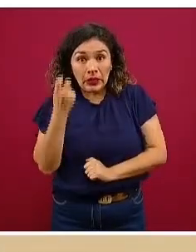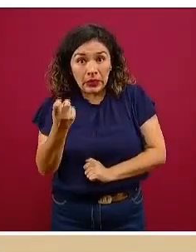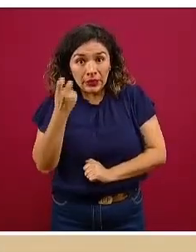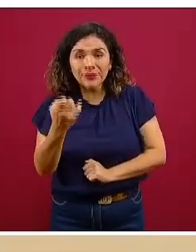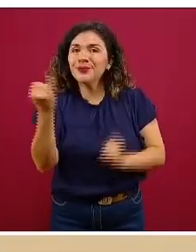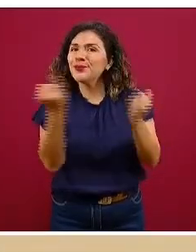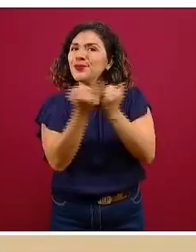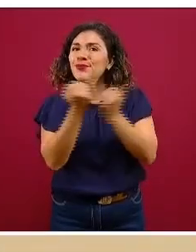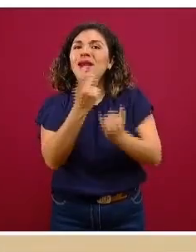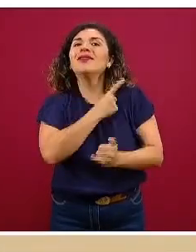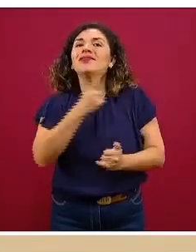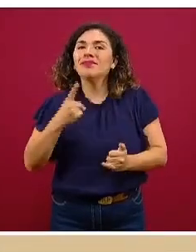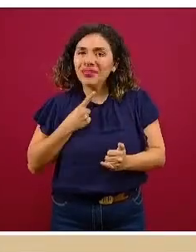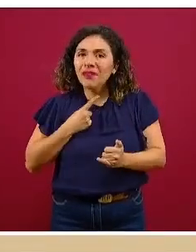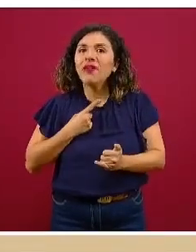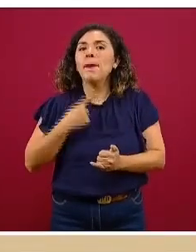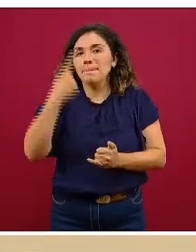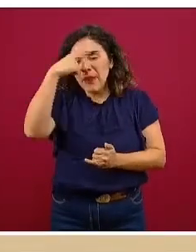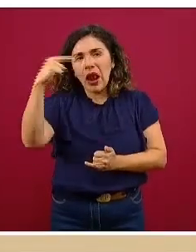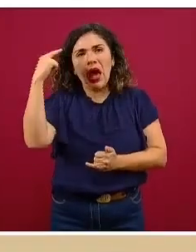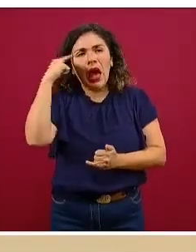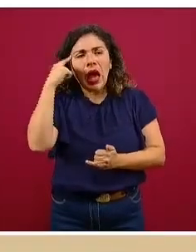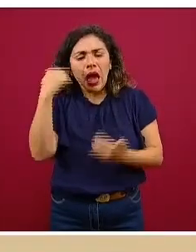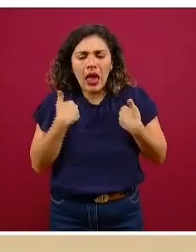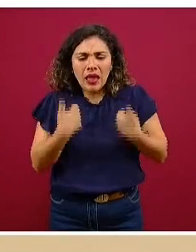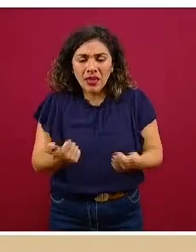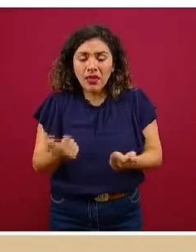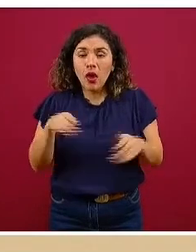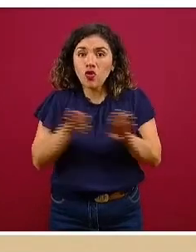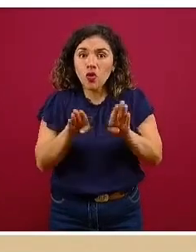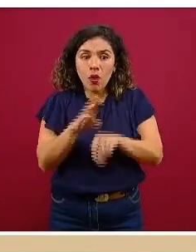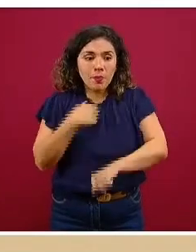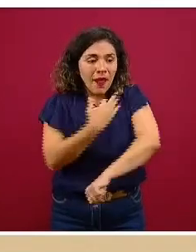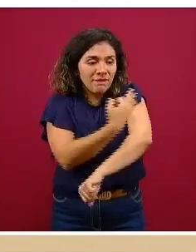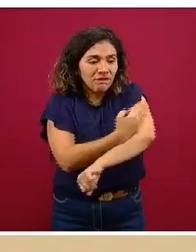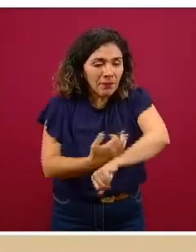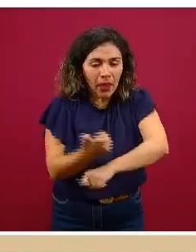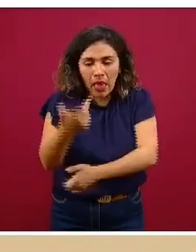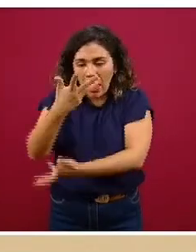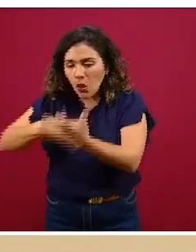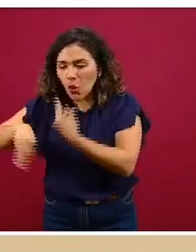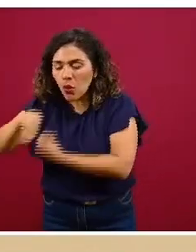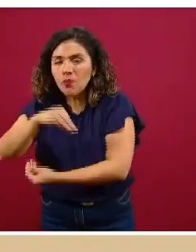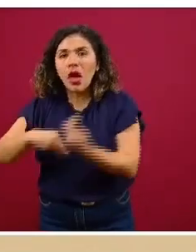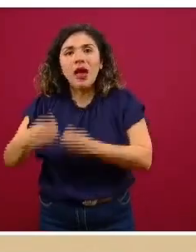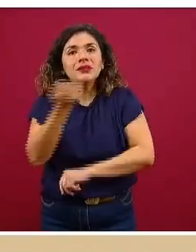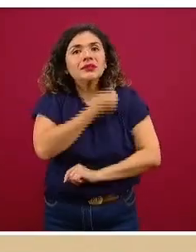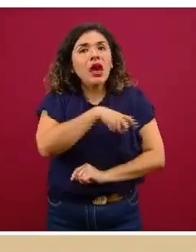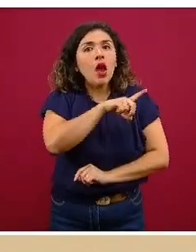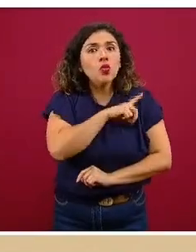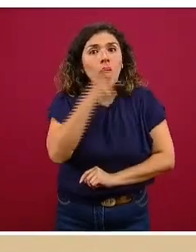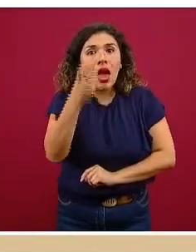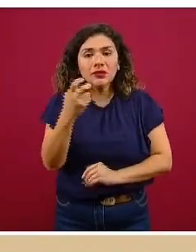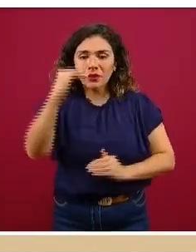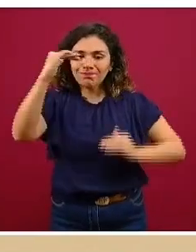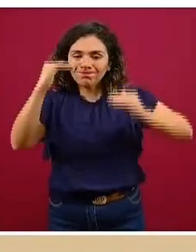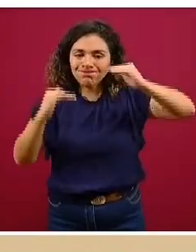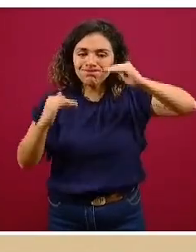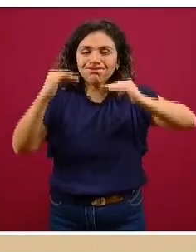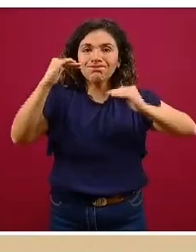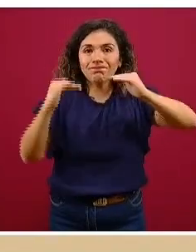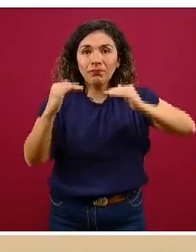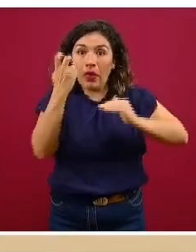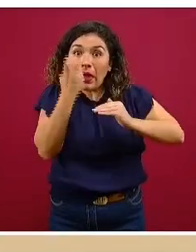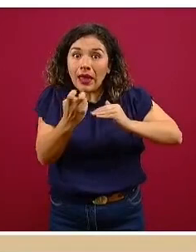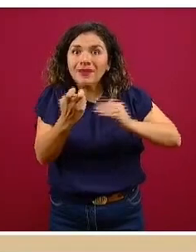tiene que contribuir a nuestro equilibrio entre la economía de nuestras familias y de la salud. Tiene que haber este equilibrio, este balance y que